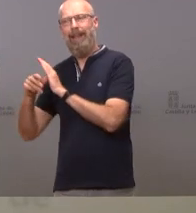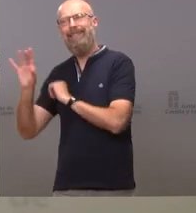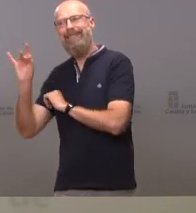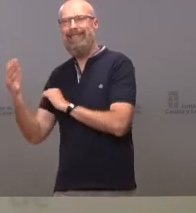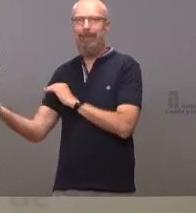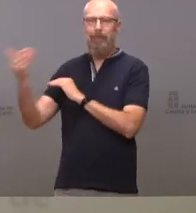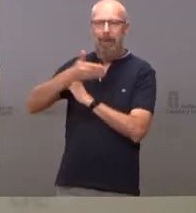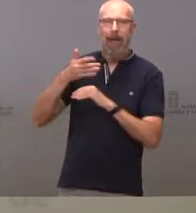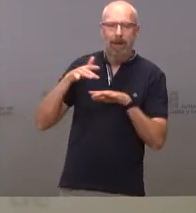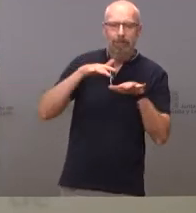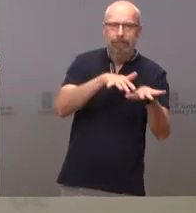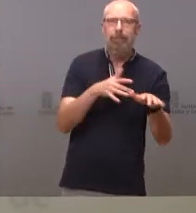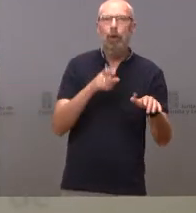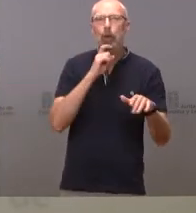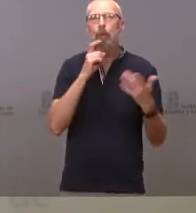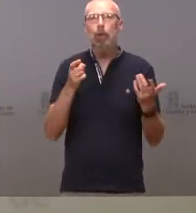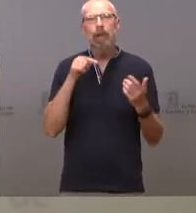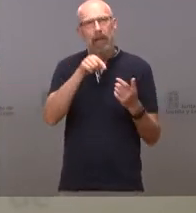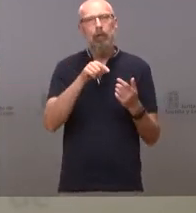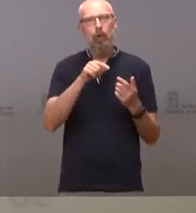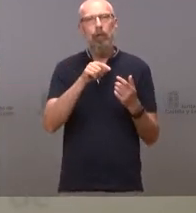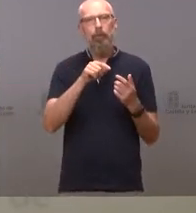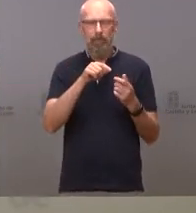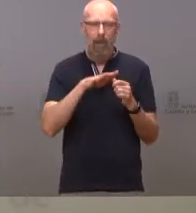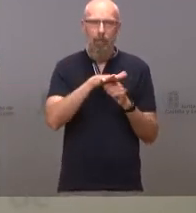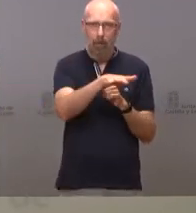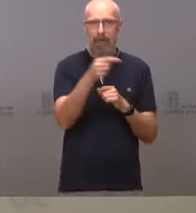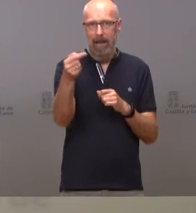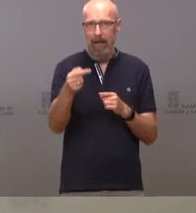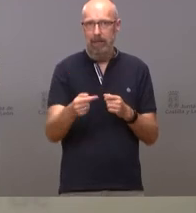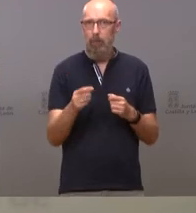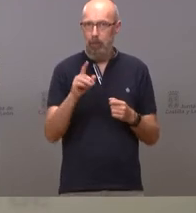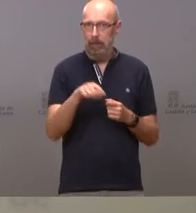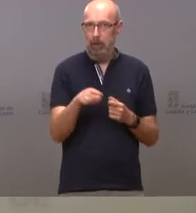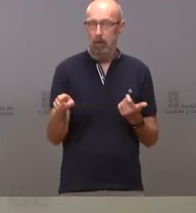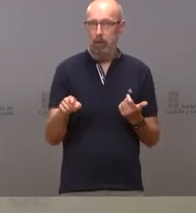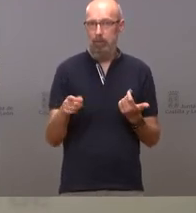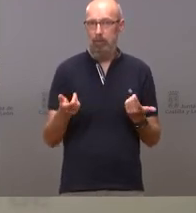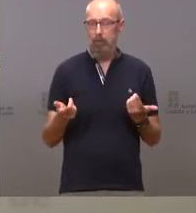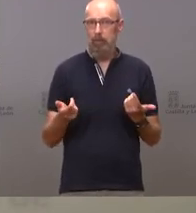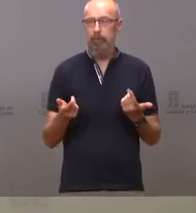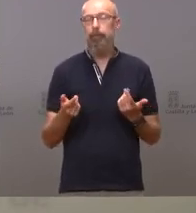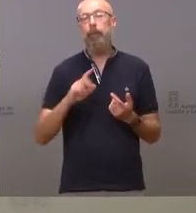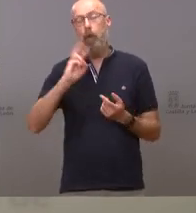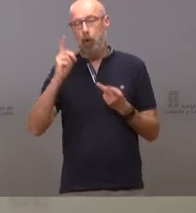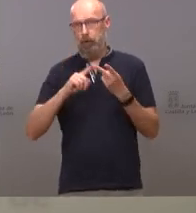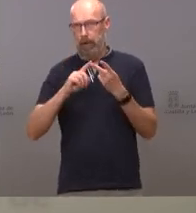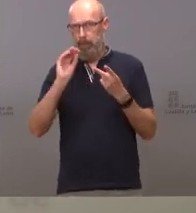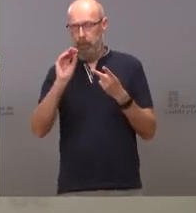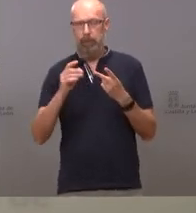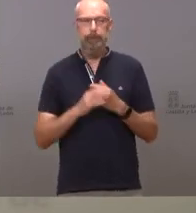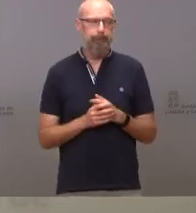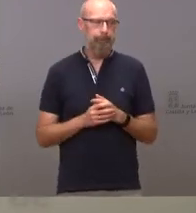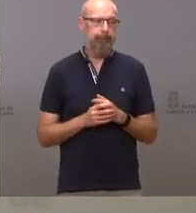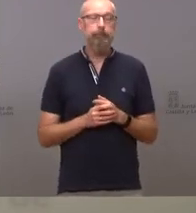que pueden influir negativamente en las primeras dosis que lleguen a continuación y la otra duda que tengo es